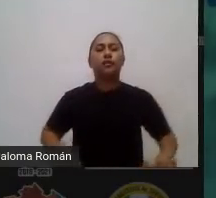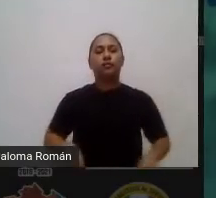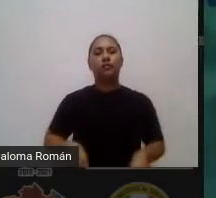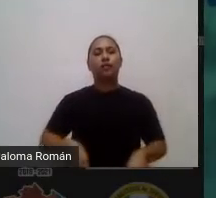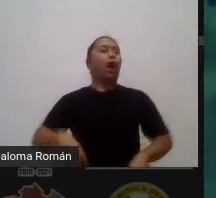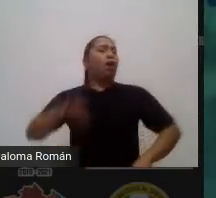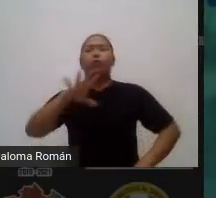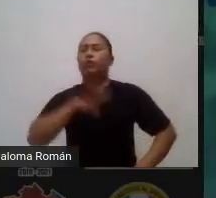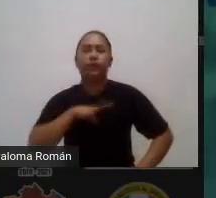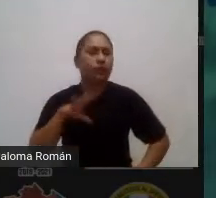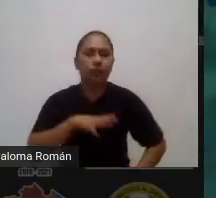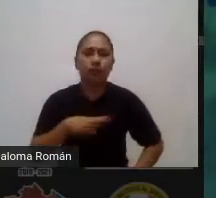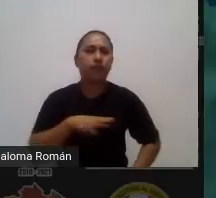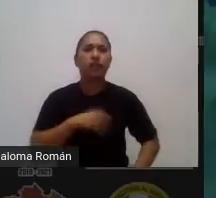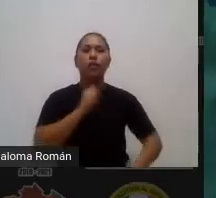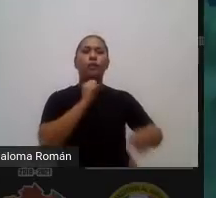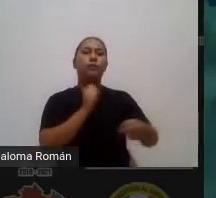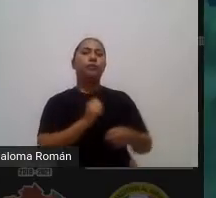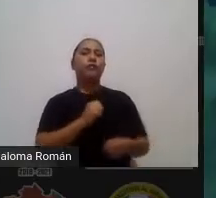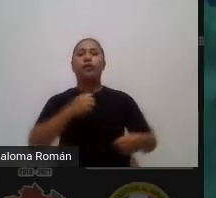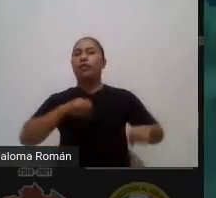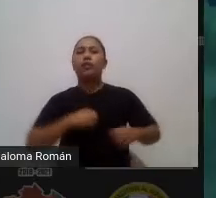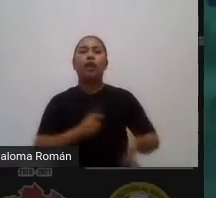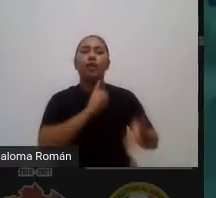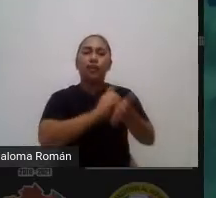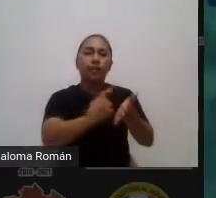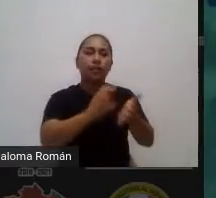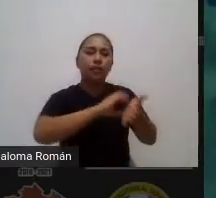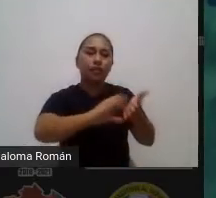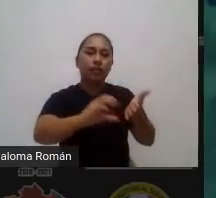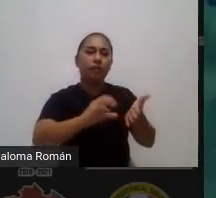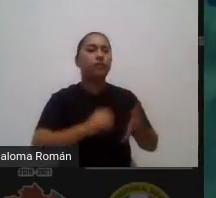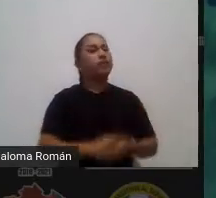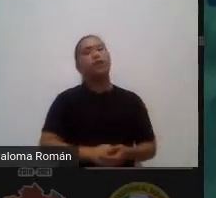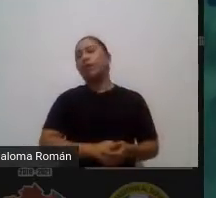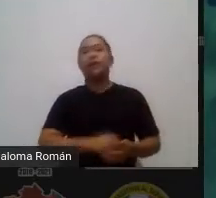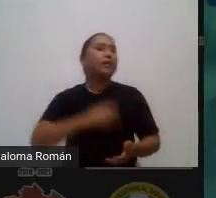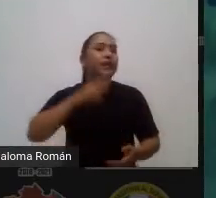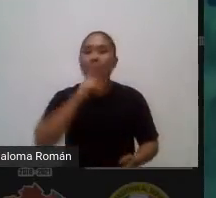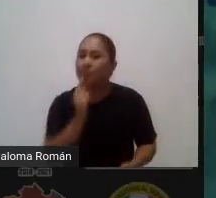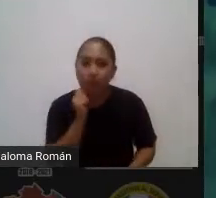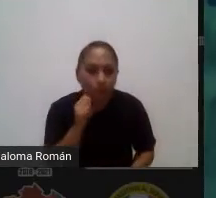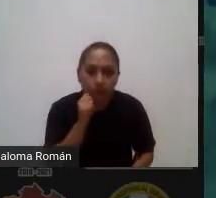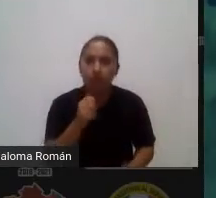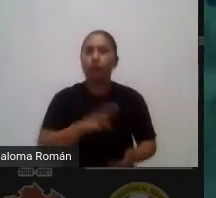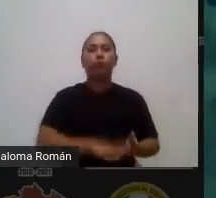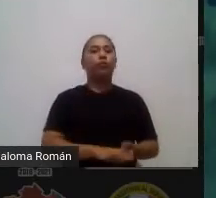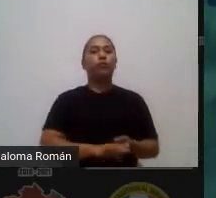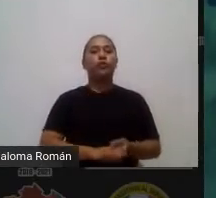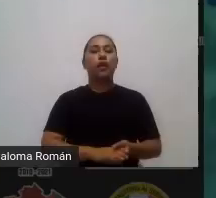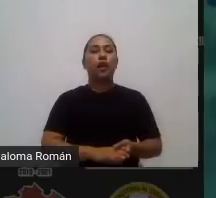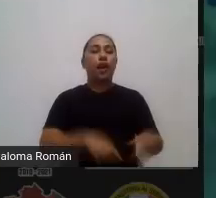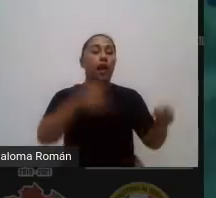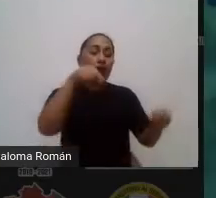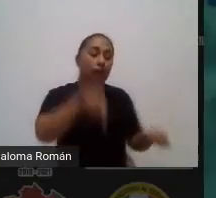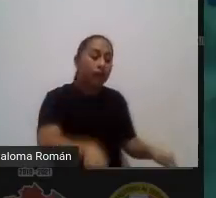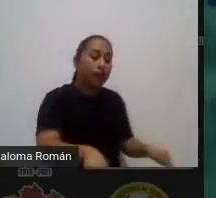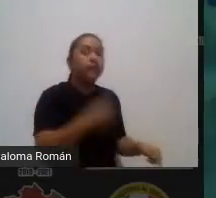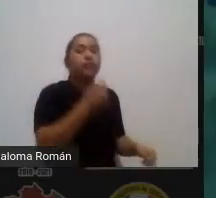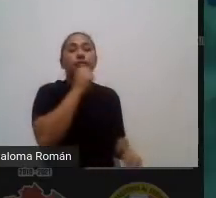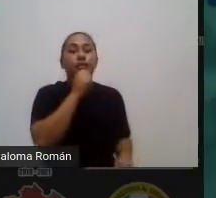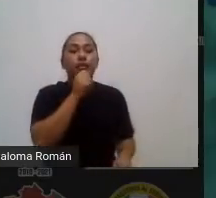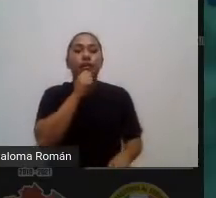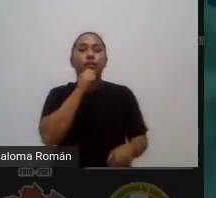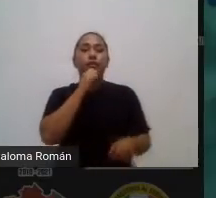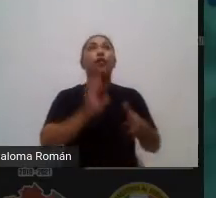ver ni con la condición de discapacidad ni con la condición de altas capacidades tampoco porque perfecto este chico es un chico altas